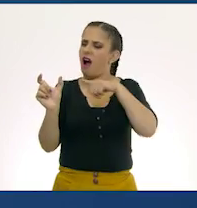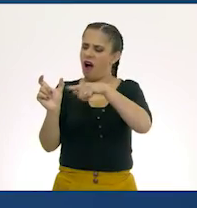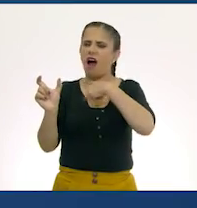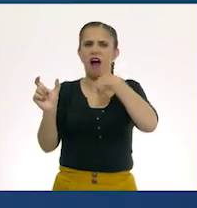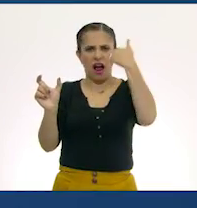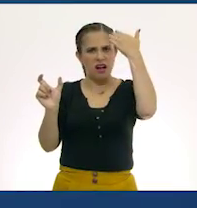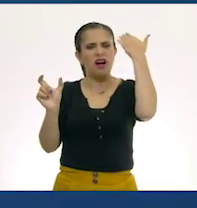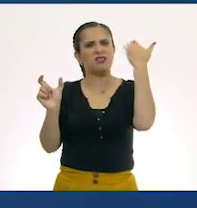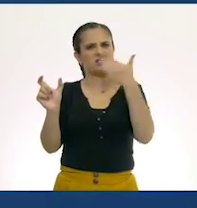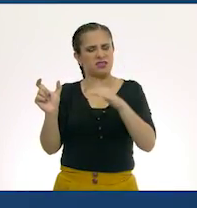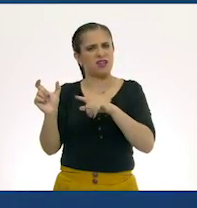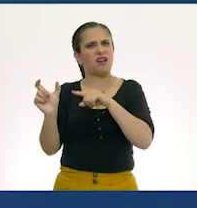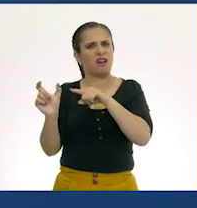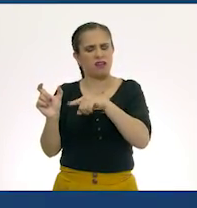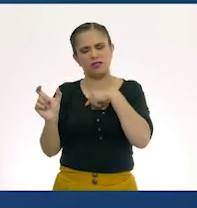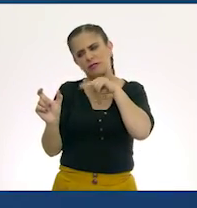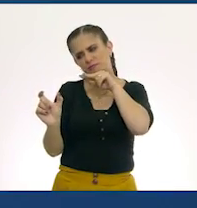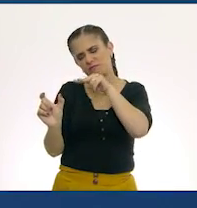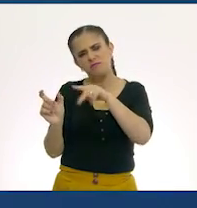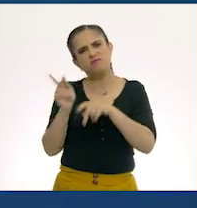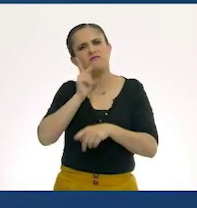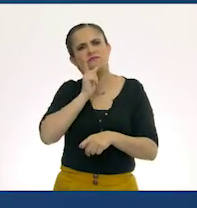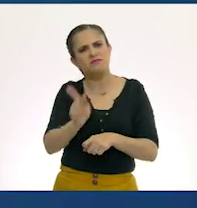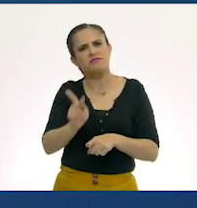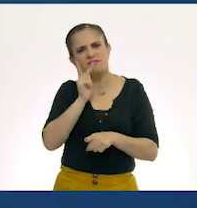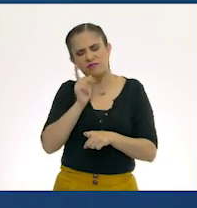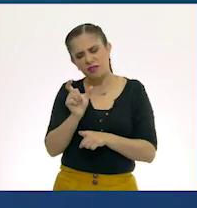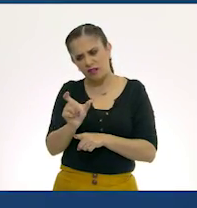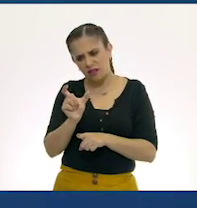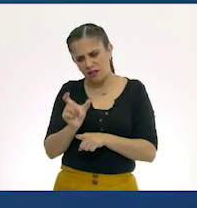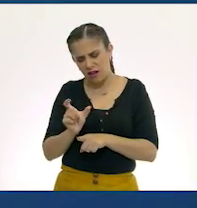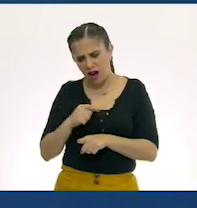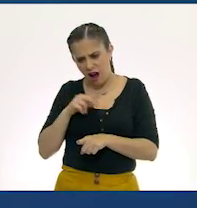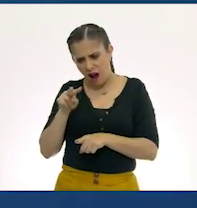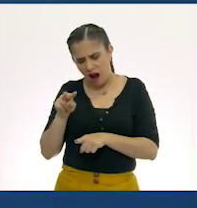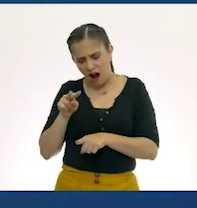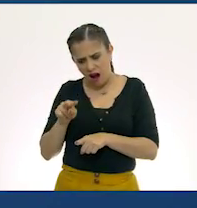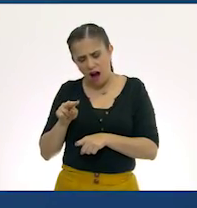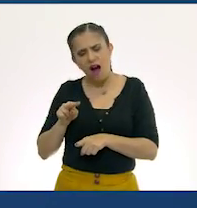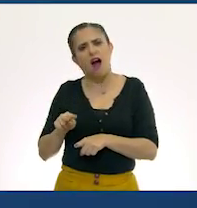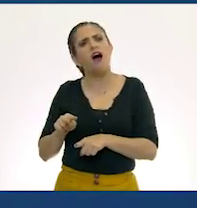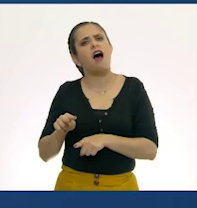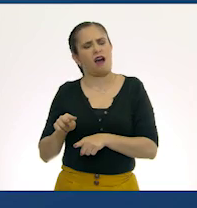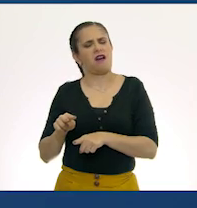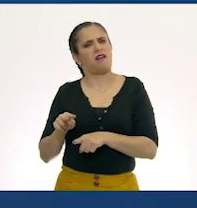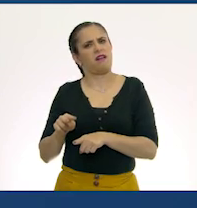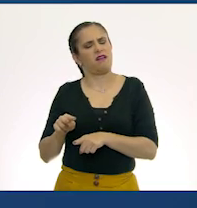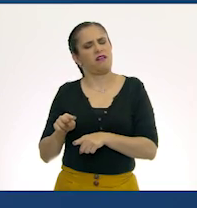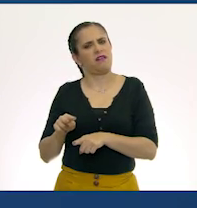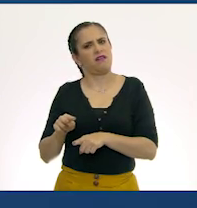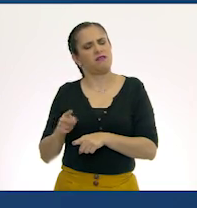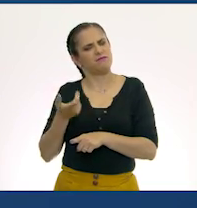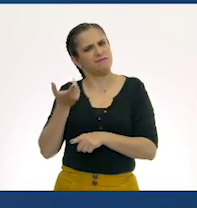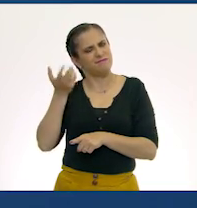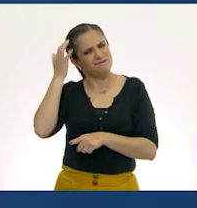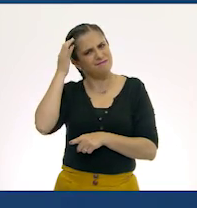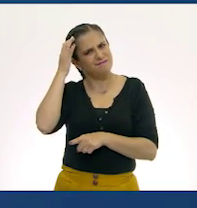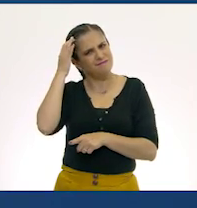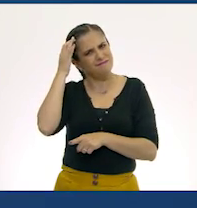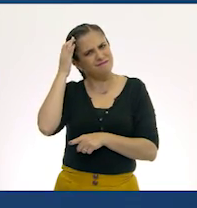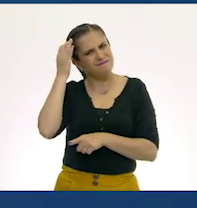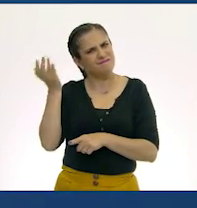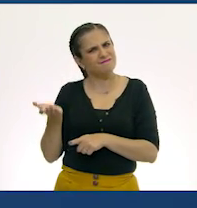Me les quedé viendo así y dije, ¡ah, caray! ¡Ah, caray!